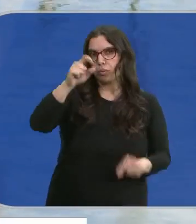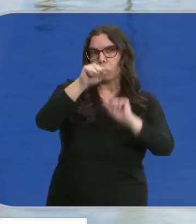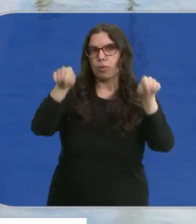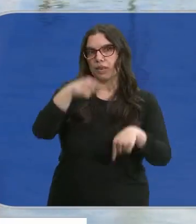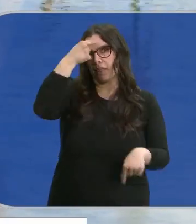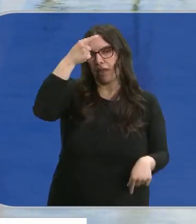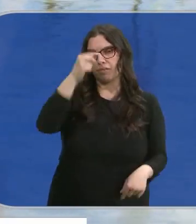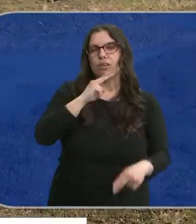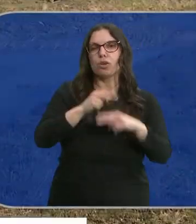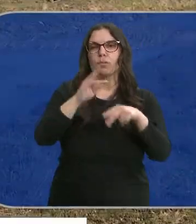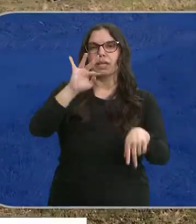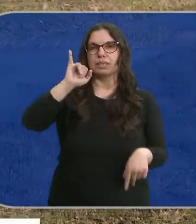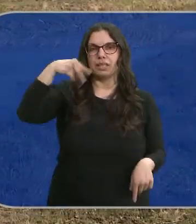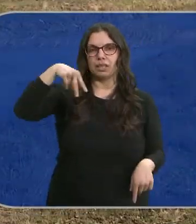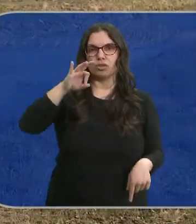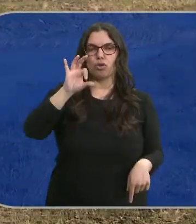avulense de Tiñosillos.